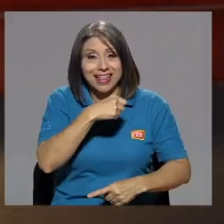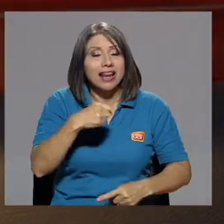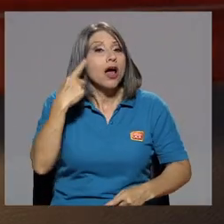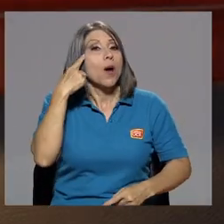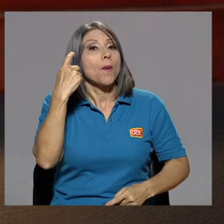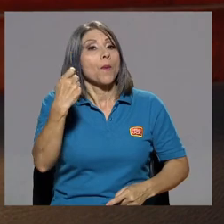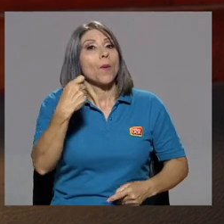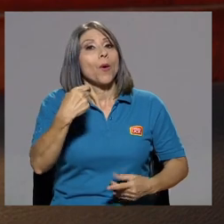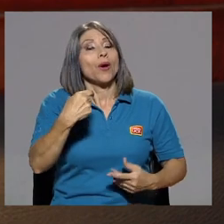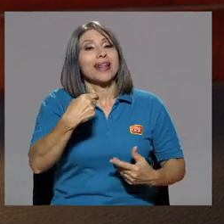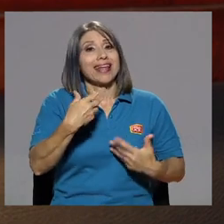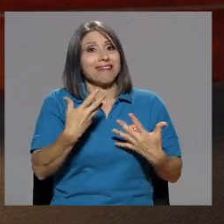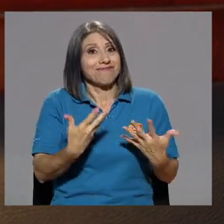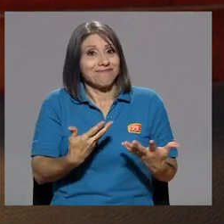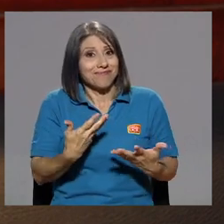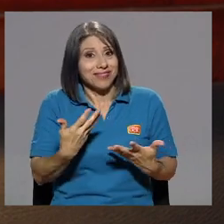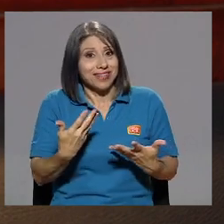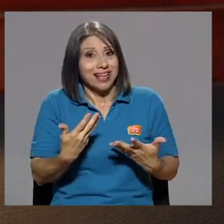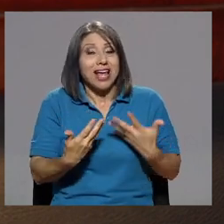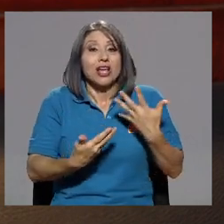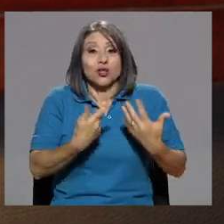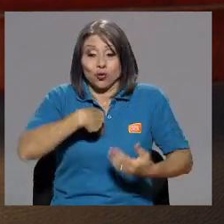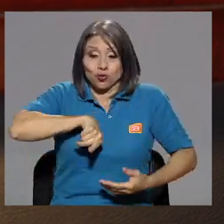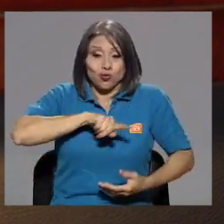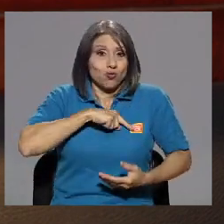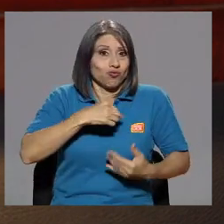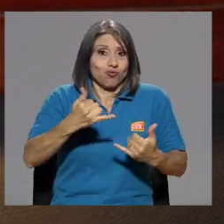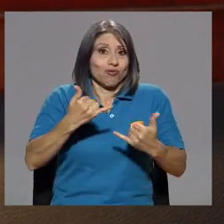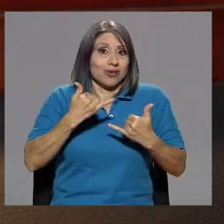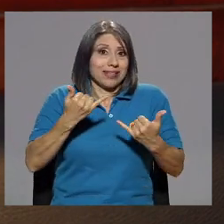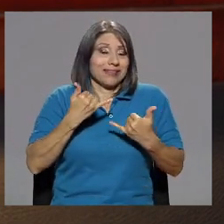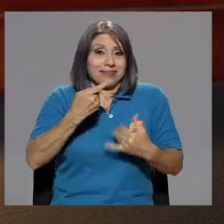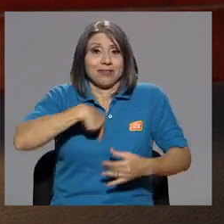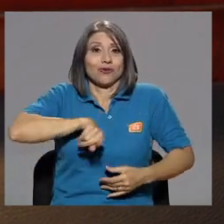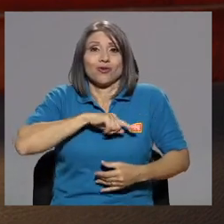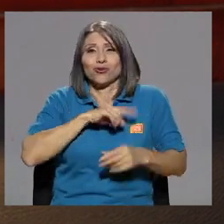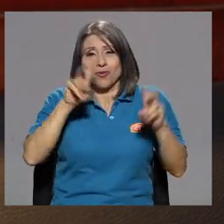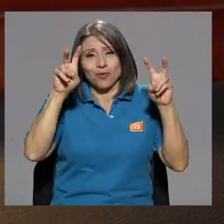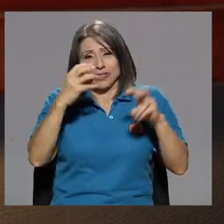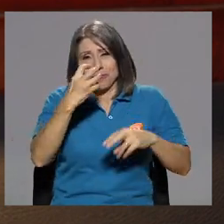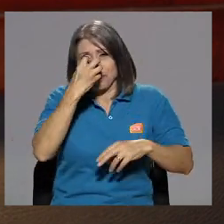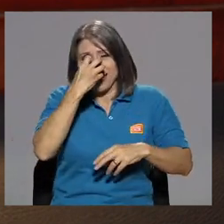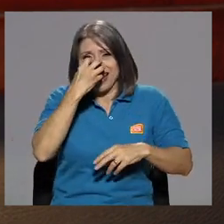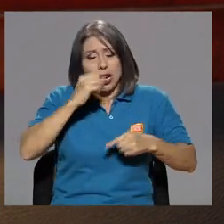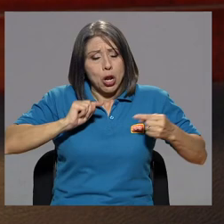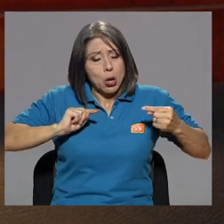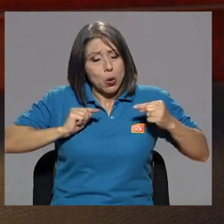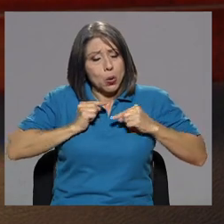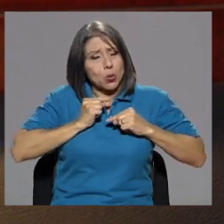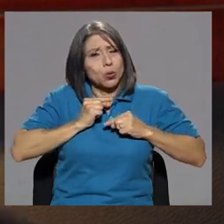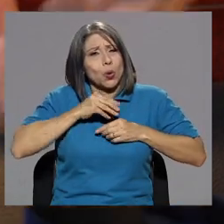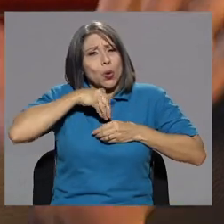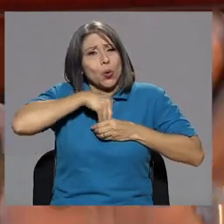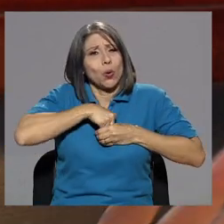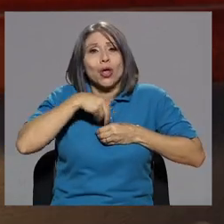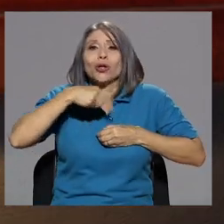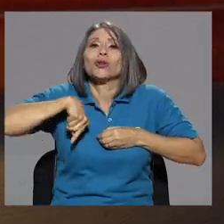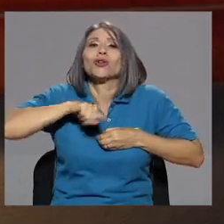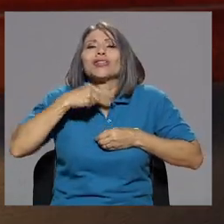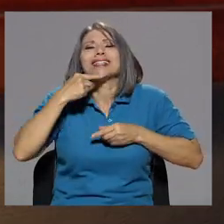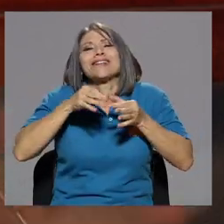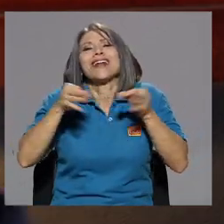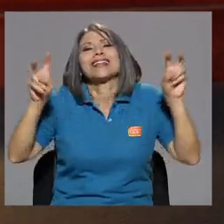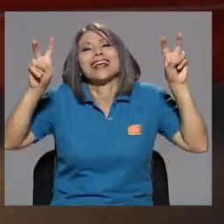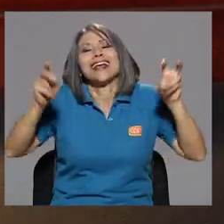usted tiene que lucir diferente. Porque de payaso. Los artistas somos así. El luto lo tenemos aquí. Un río de payaso.